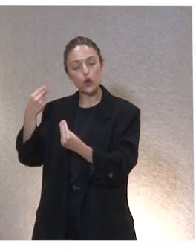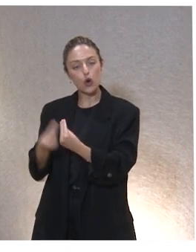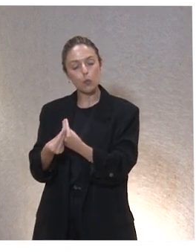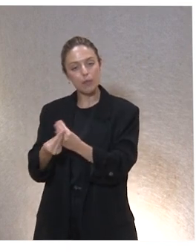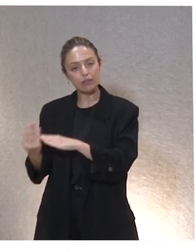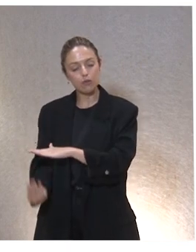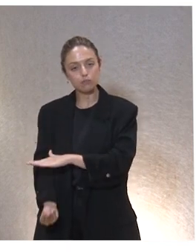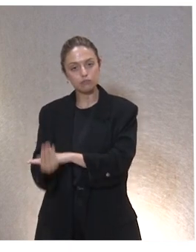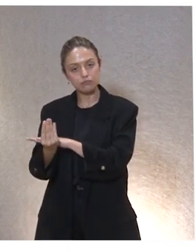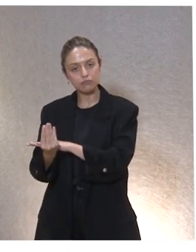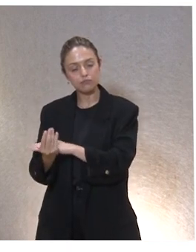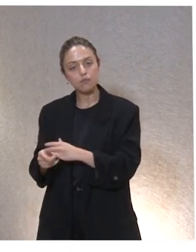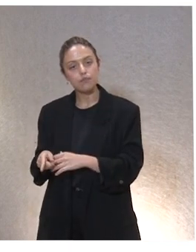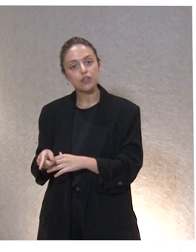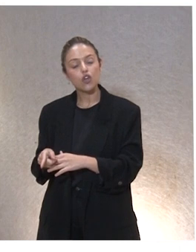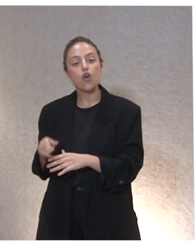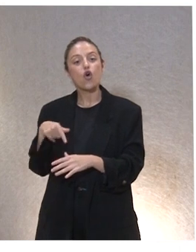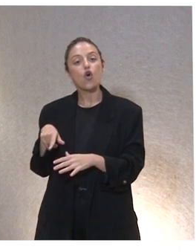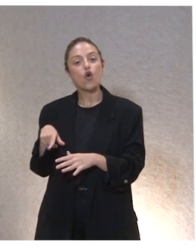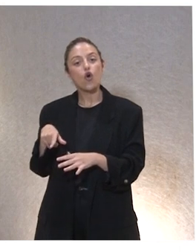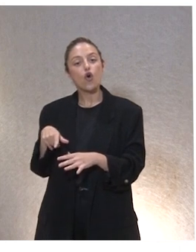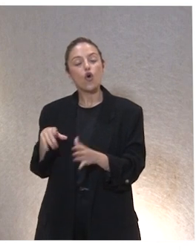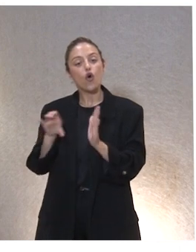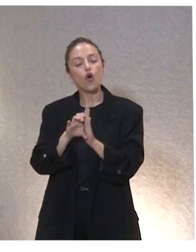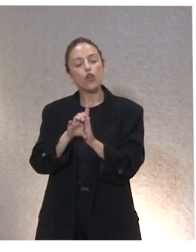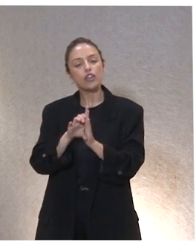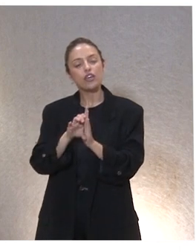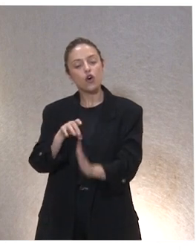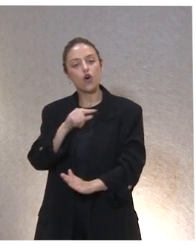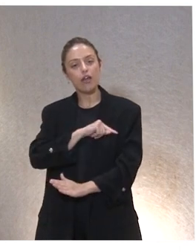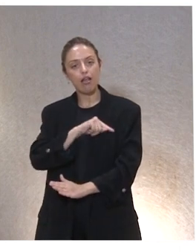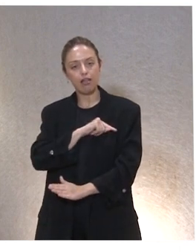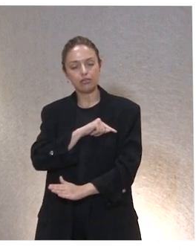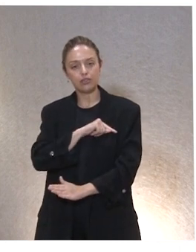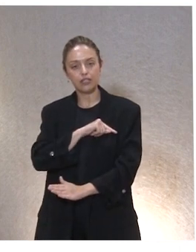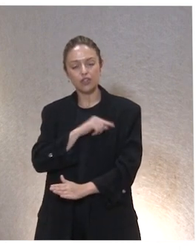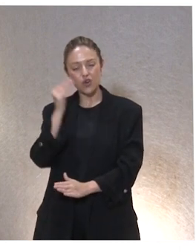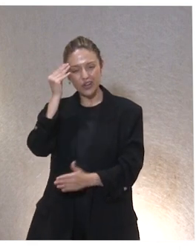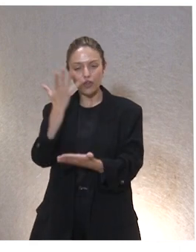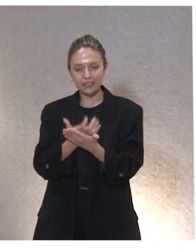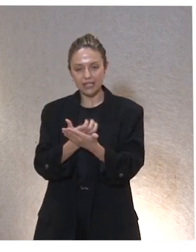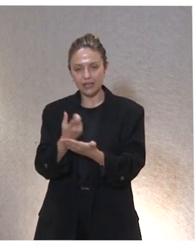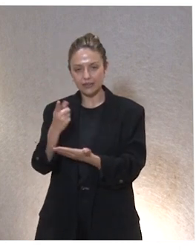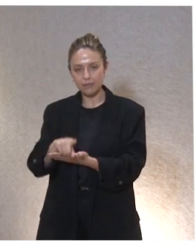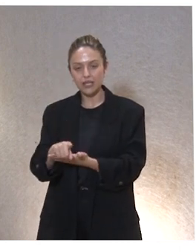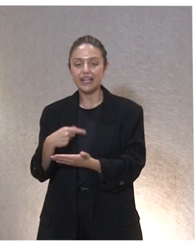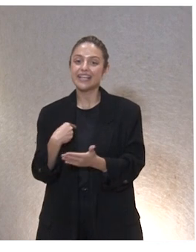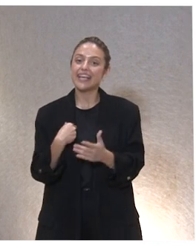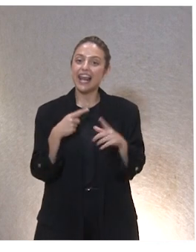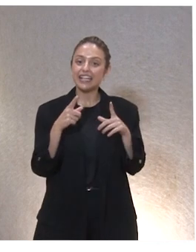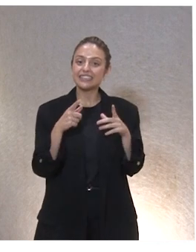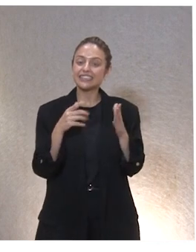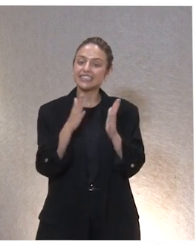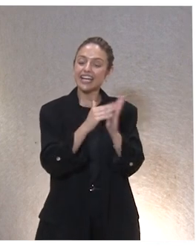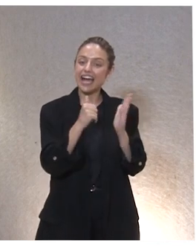documento ético, o sea, el código ético, está ahí, creo que se puede descargar, y la carta de derechos y